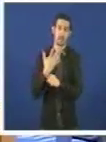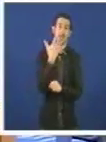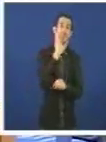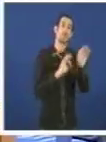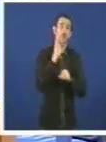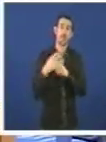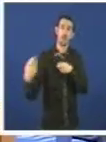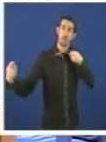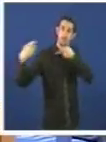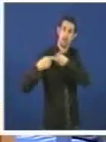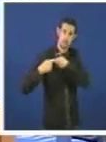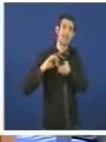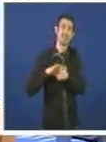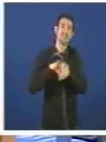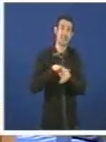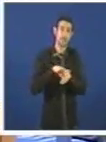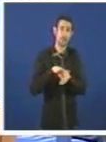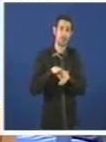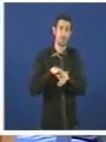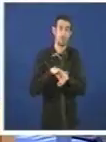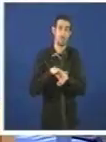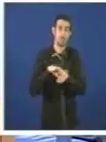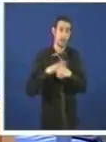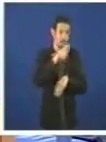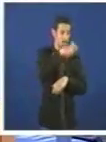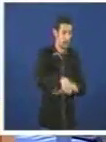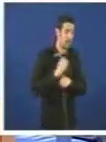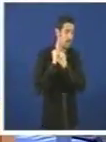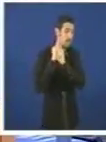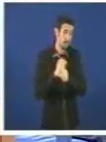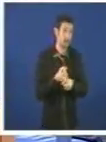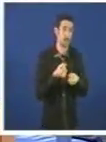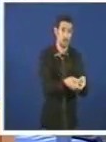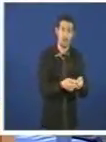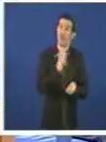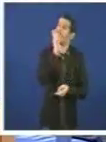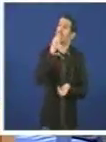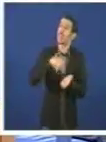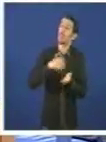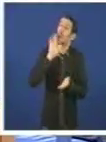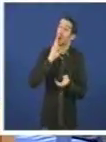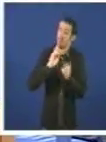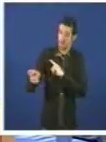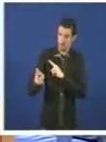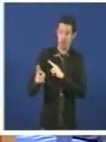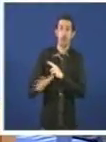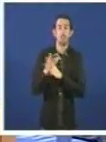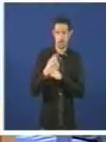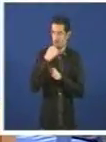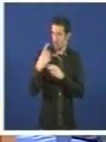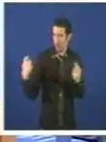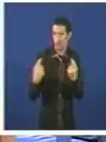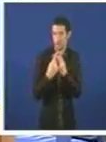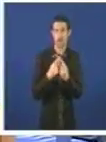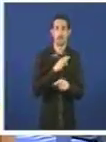dos servicios que se presta a o dependente. Esa reclamación, afixen antes, e lle podo garantir, señor Parga, que tamén afixen